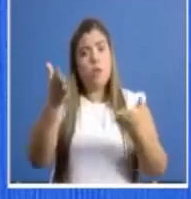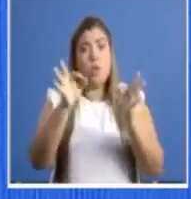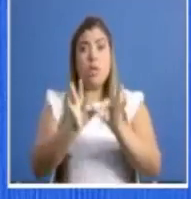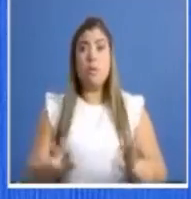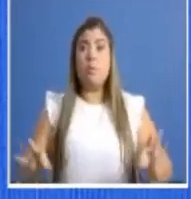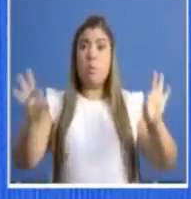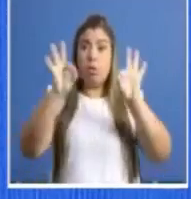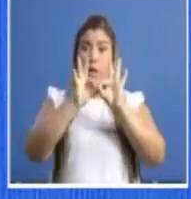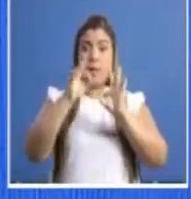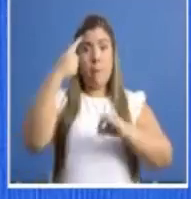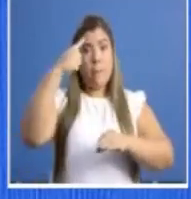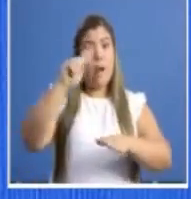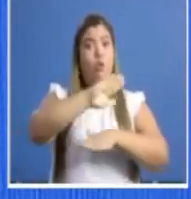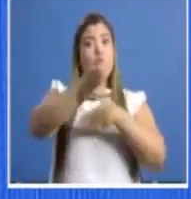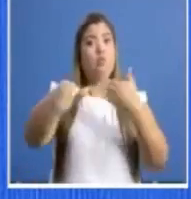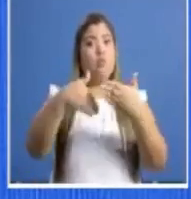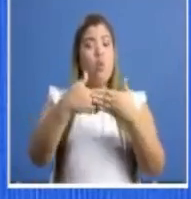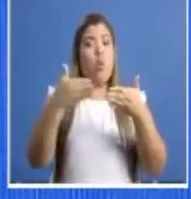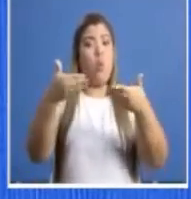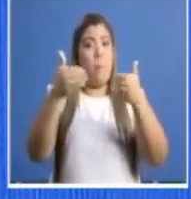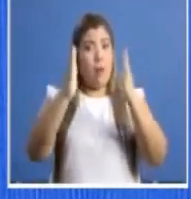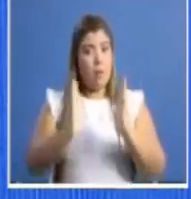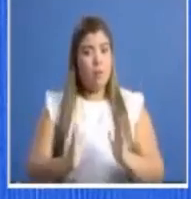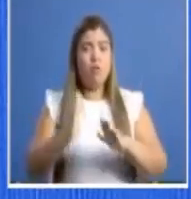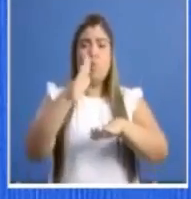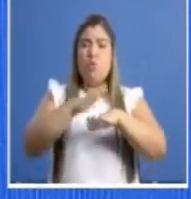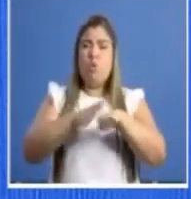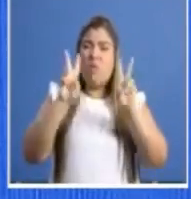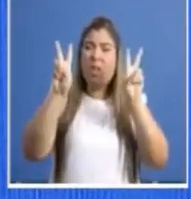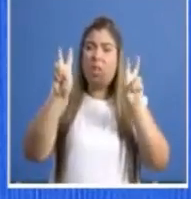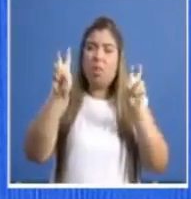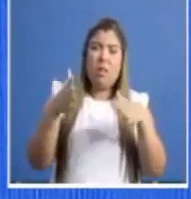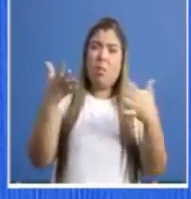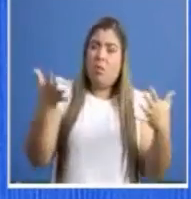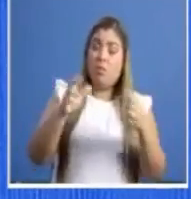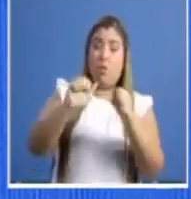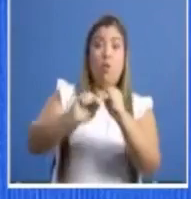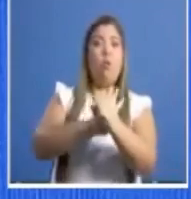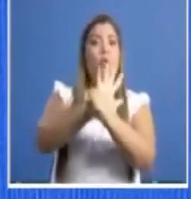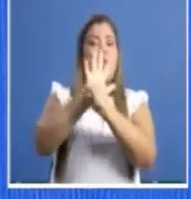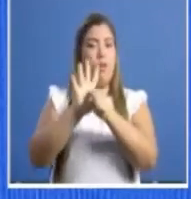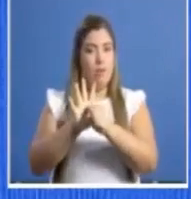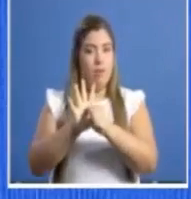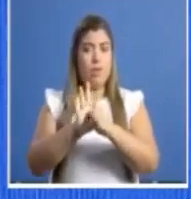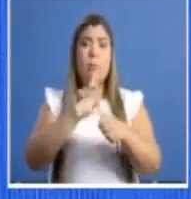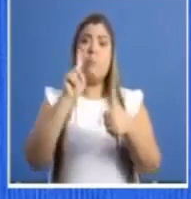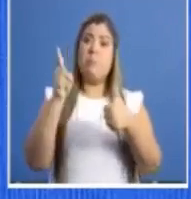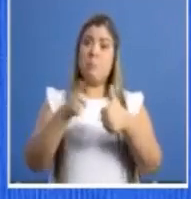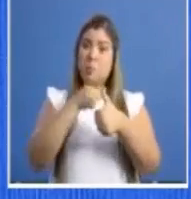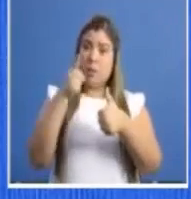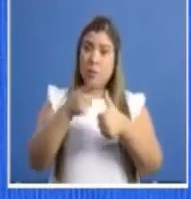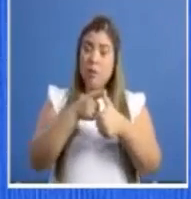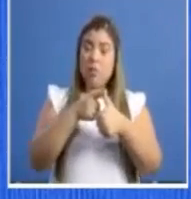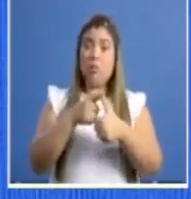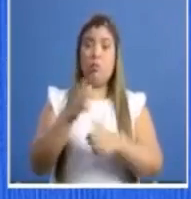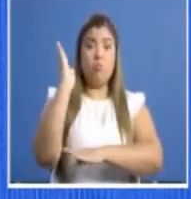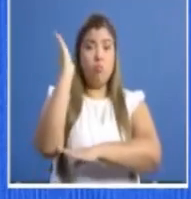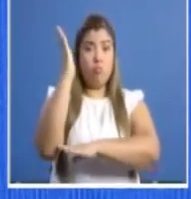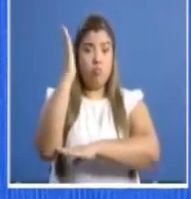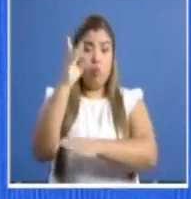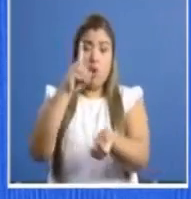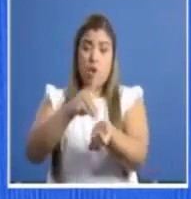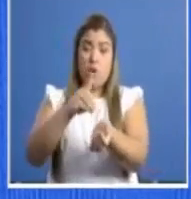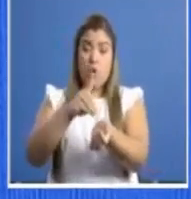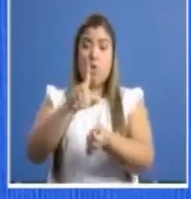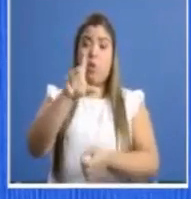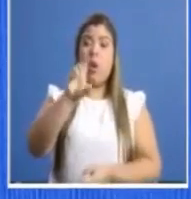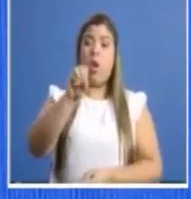...todo el país, en relación a la lucha contra el COVID-19 que se viene librando. En primera instancia, la doctora Lourdes Moreno,